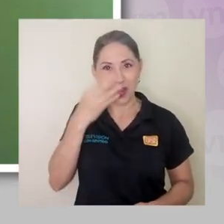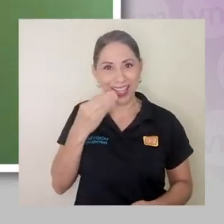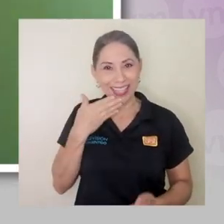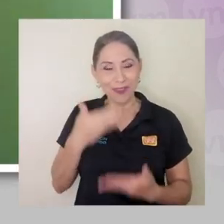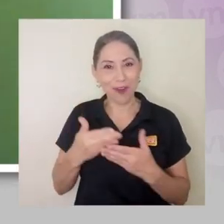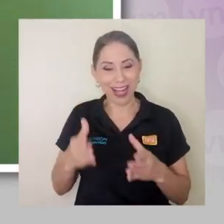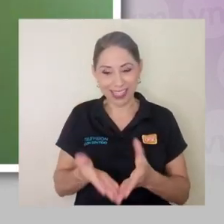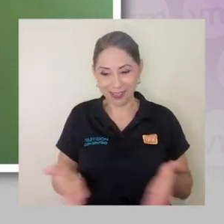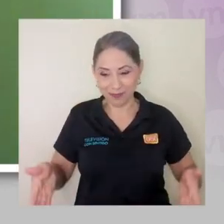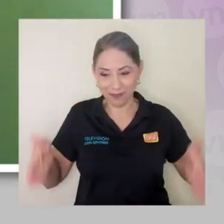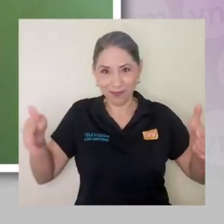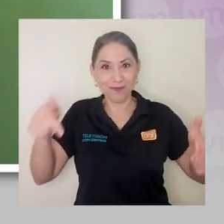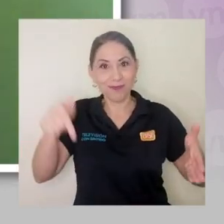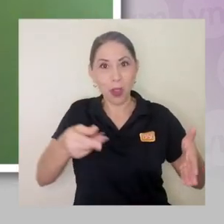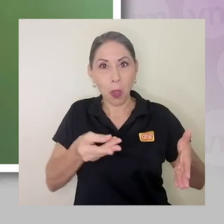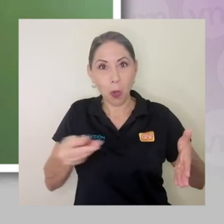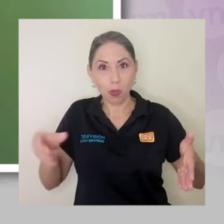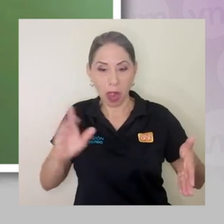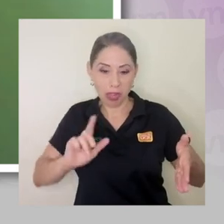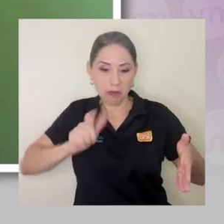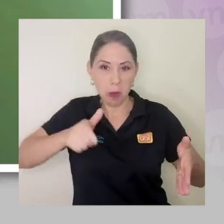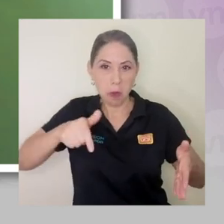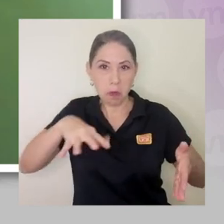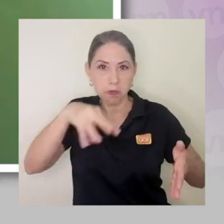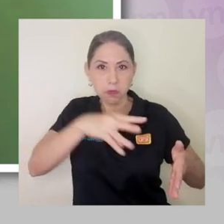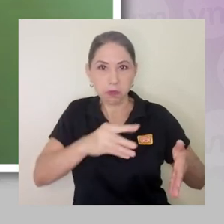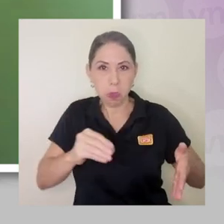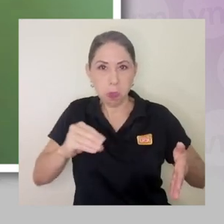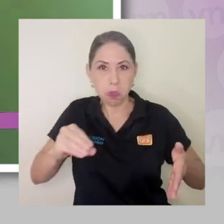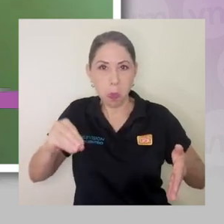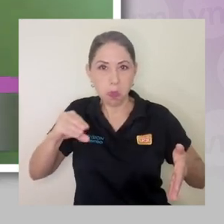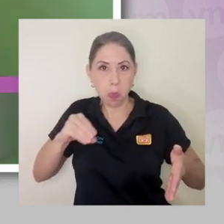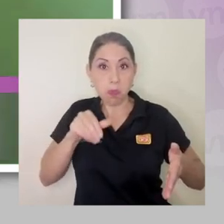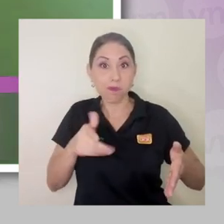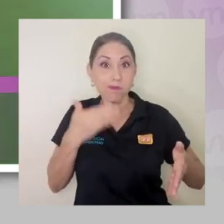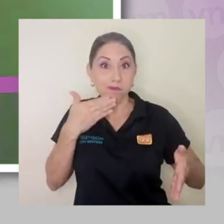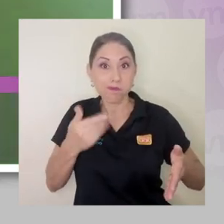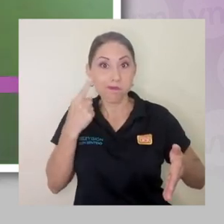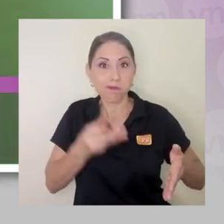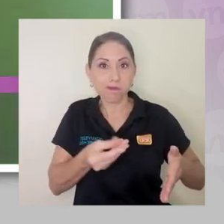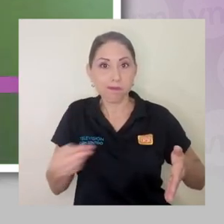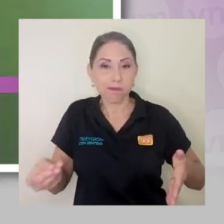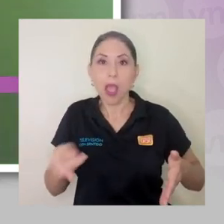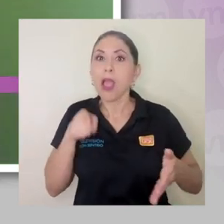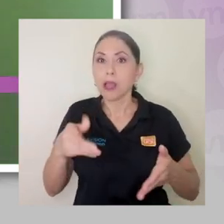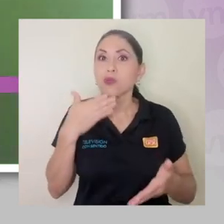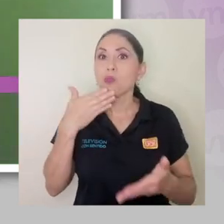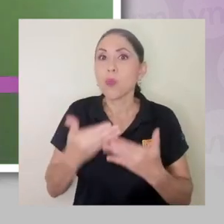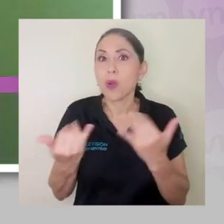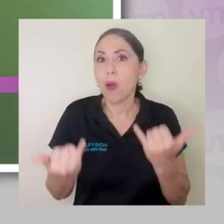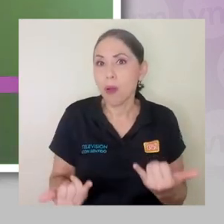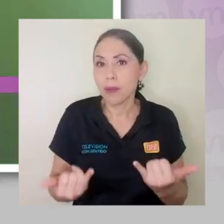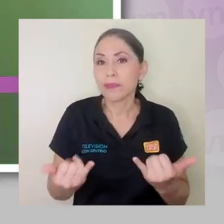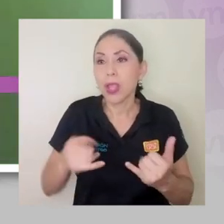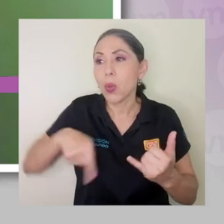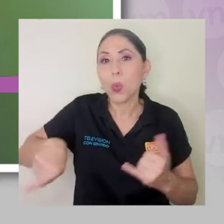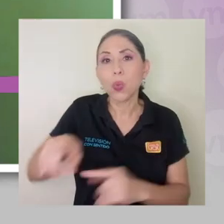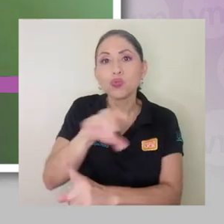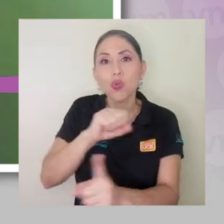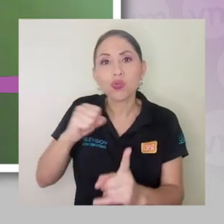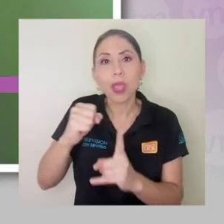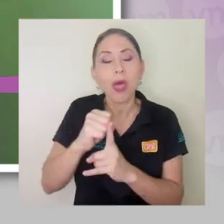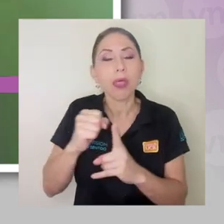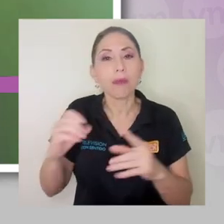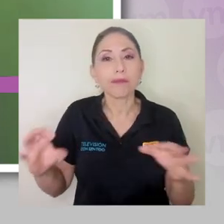muy adecuado para una motivación de este tipo en la que nos hemos unido como sociedad,